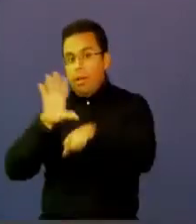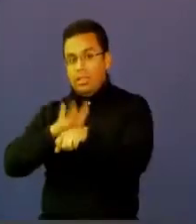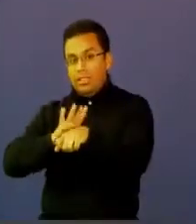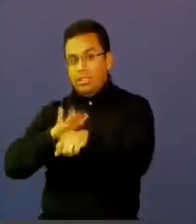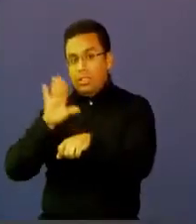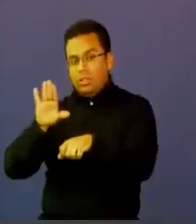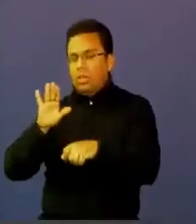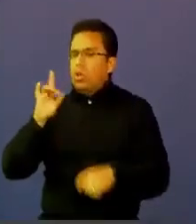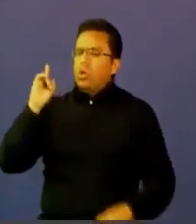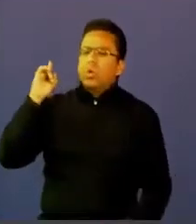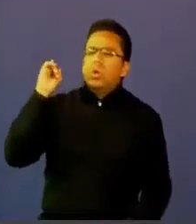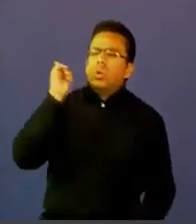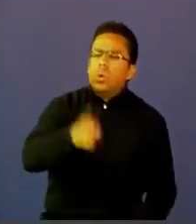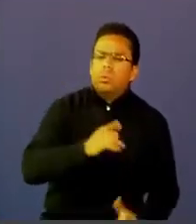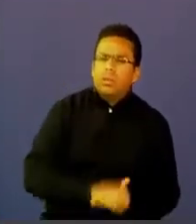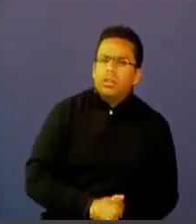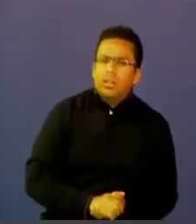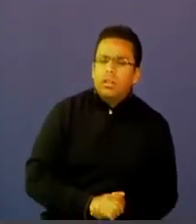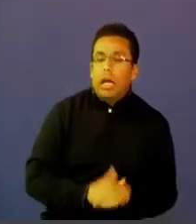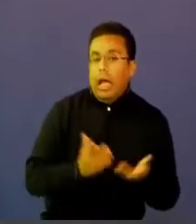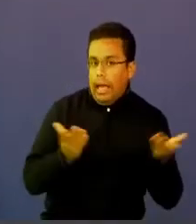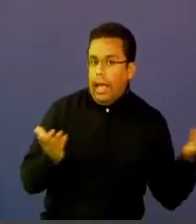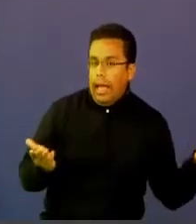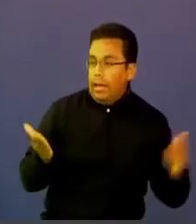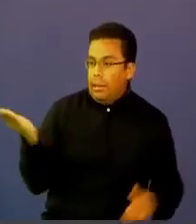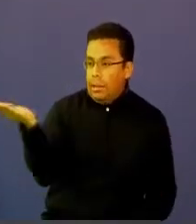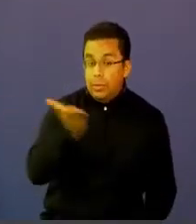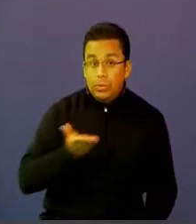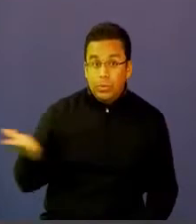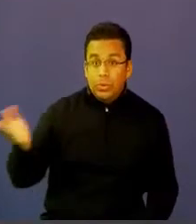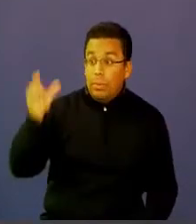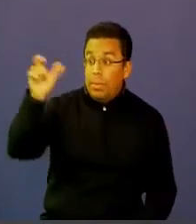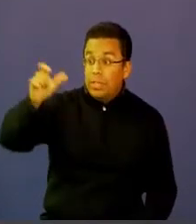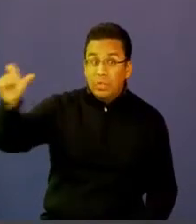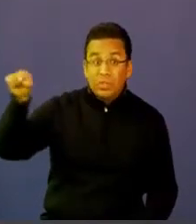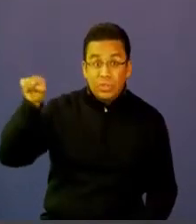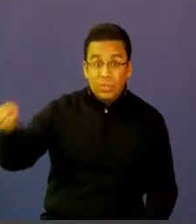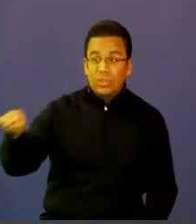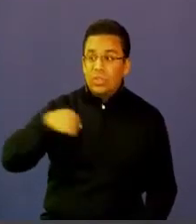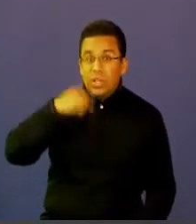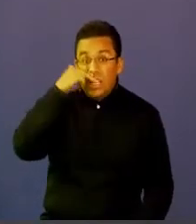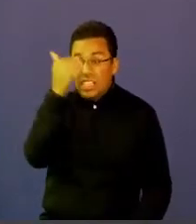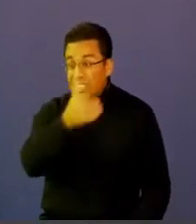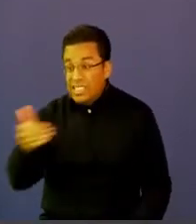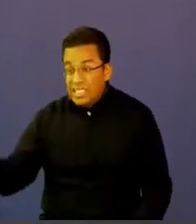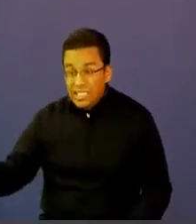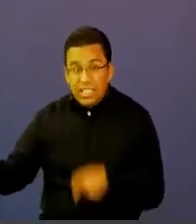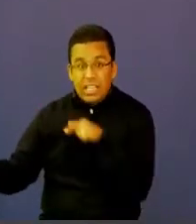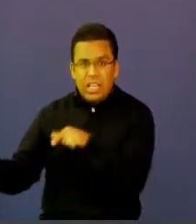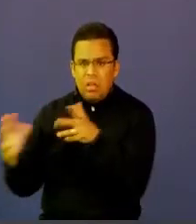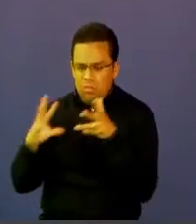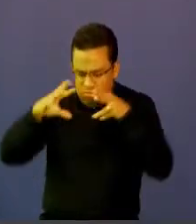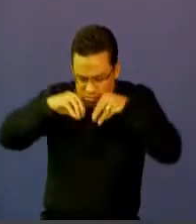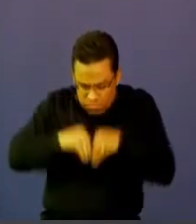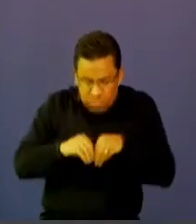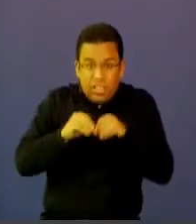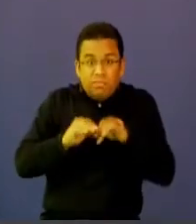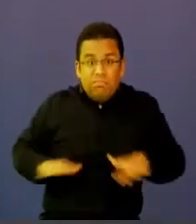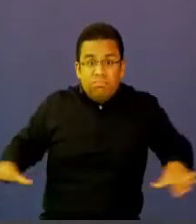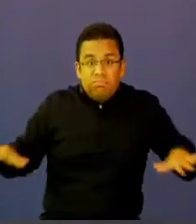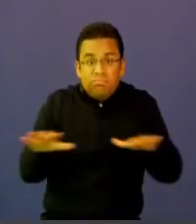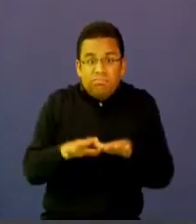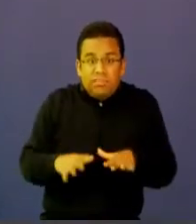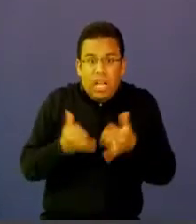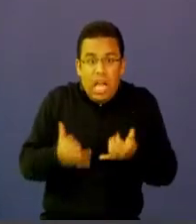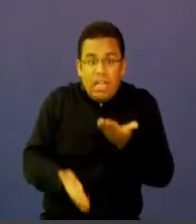por una razón fundamental. Y es que a ese tipo de ciudadano, a ese tipo de niño que se encuentra inmerso en toda esta realidad que han